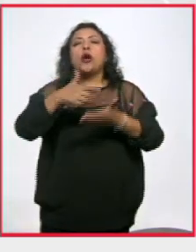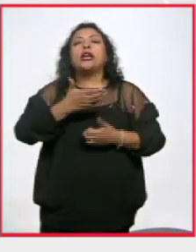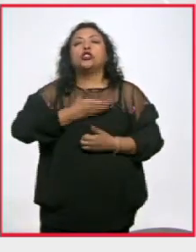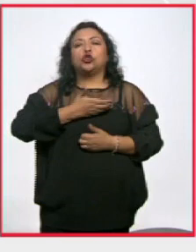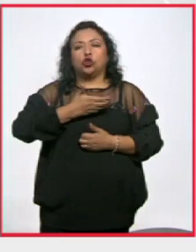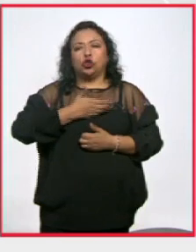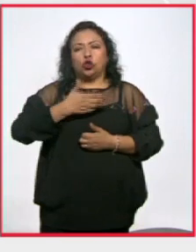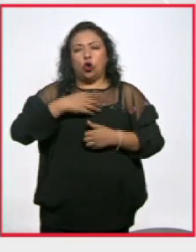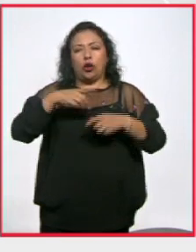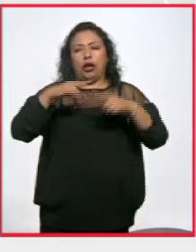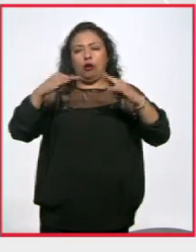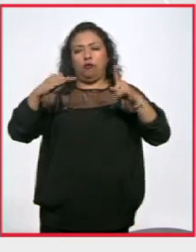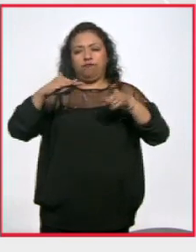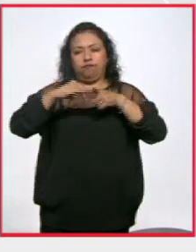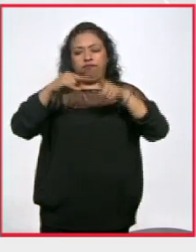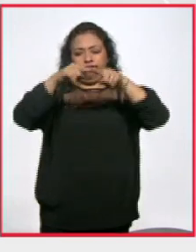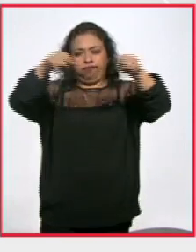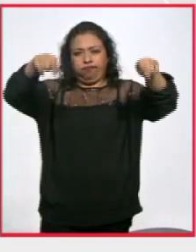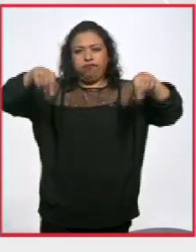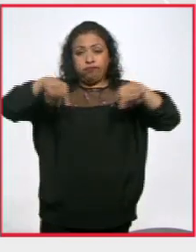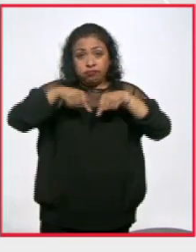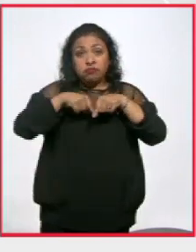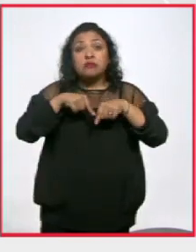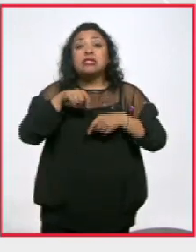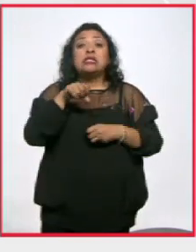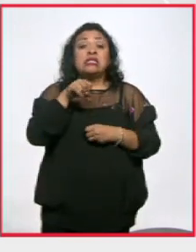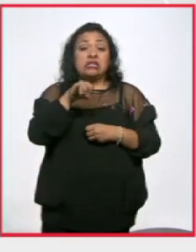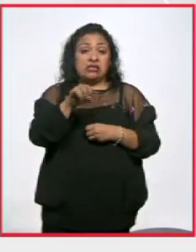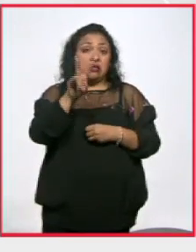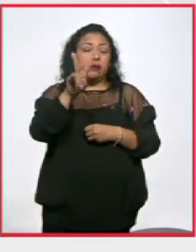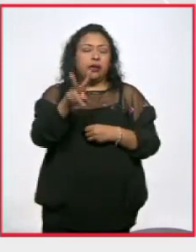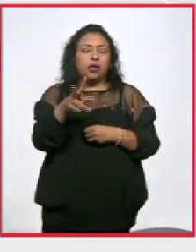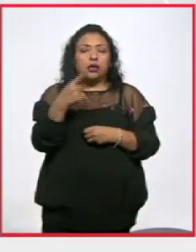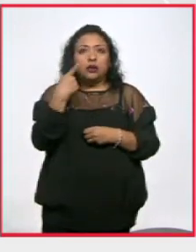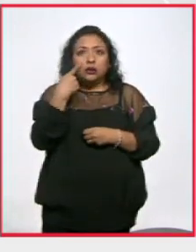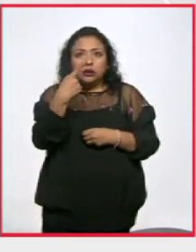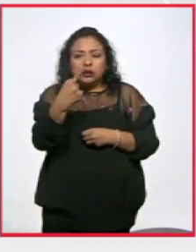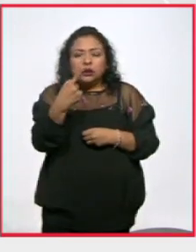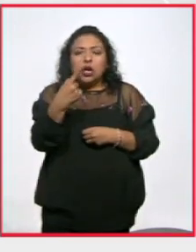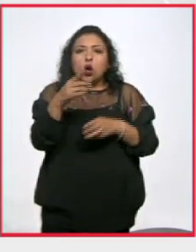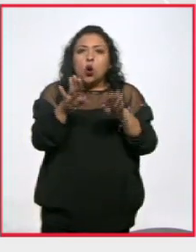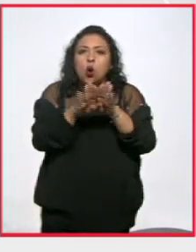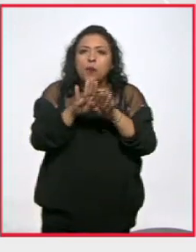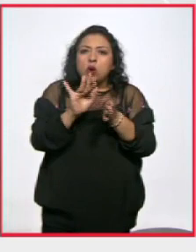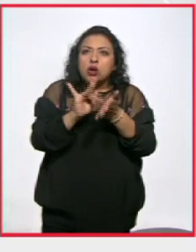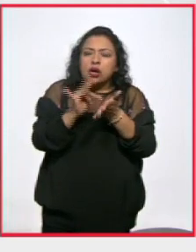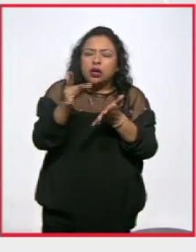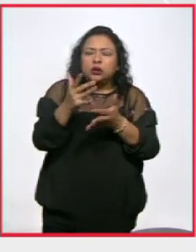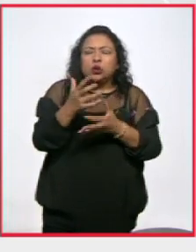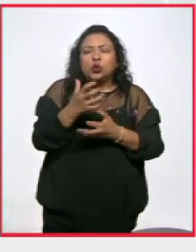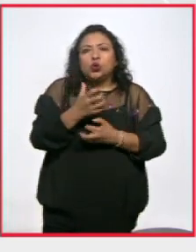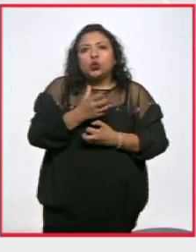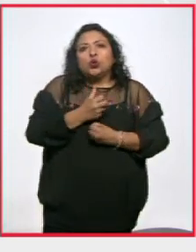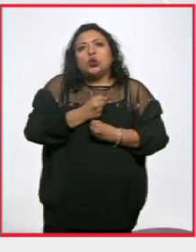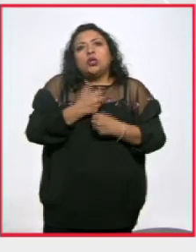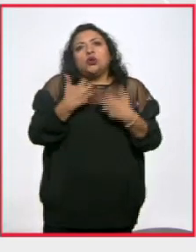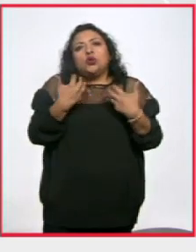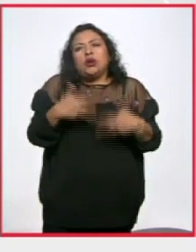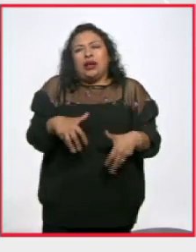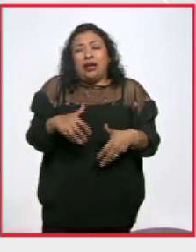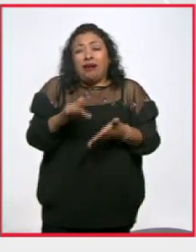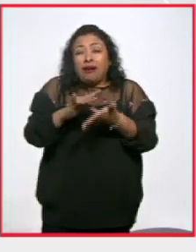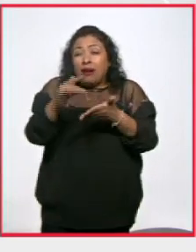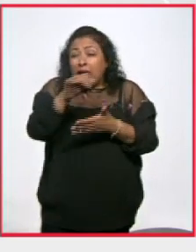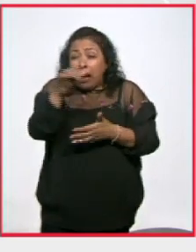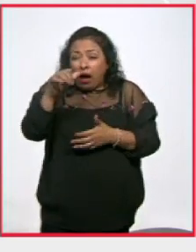pues sí es conmovedor ver cómo agradecen el apoyo, no tanto de las autoridades,